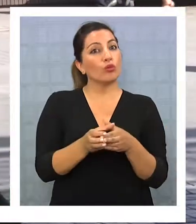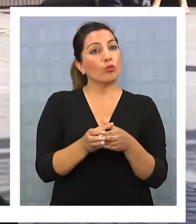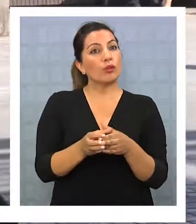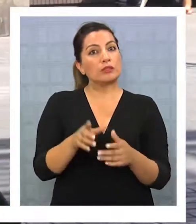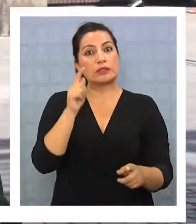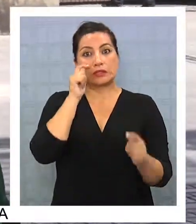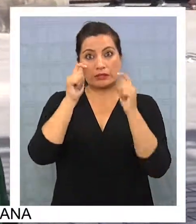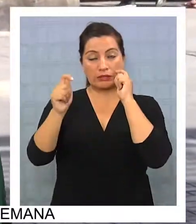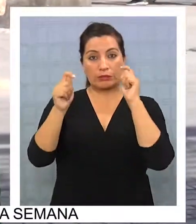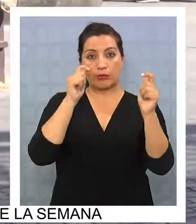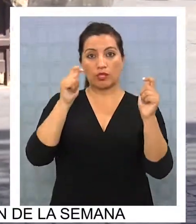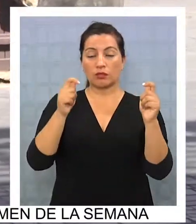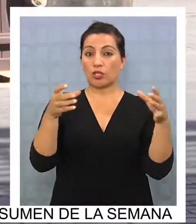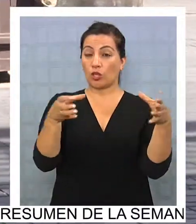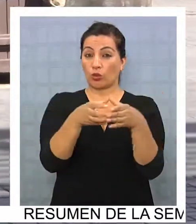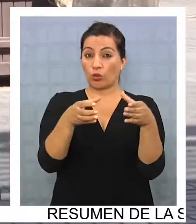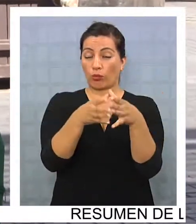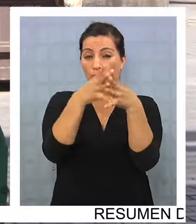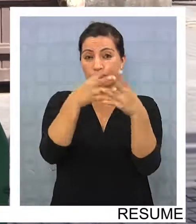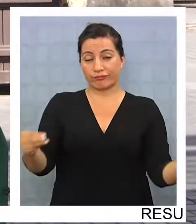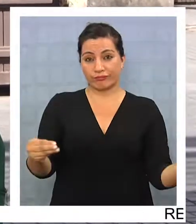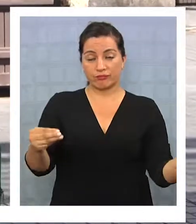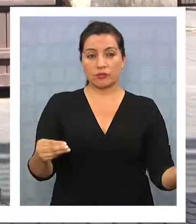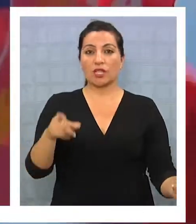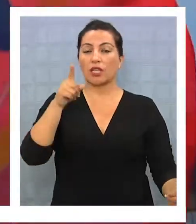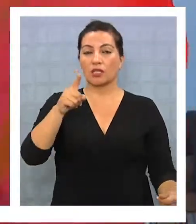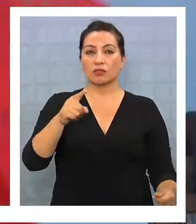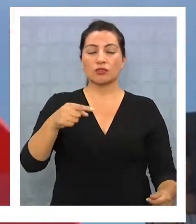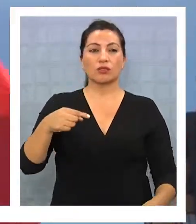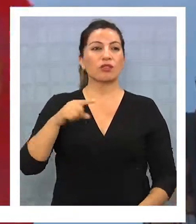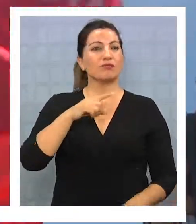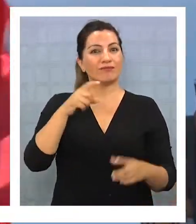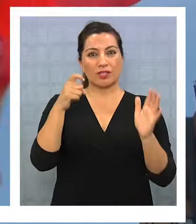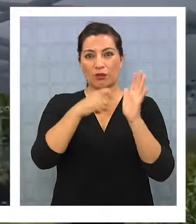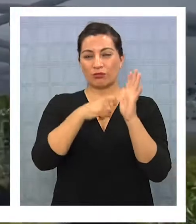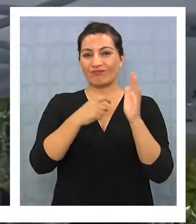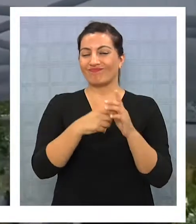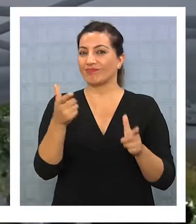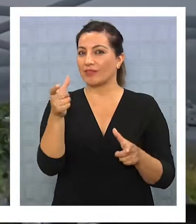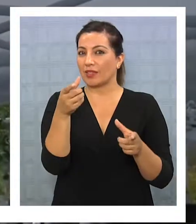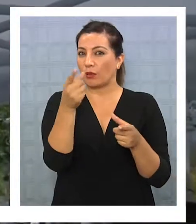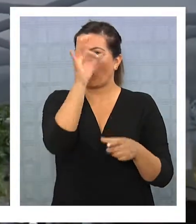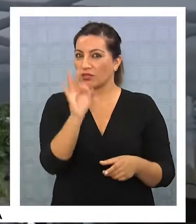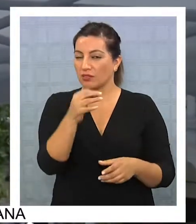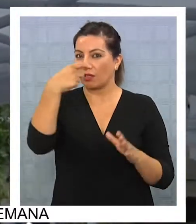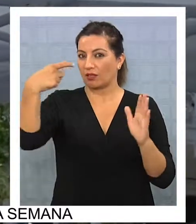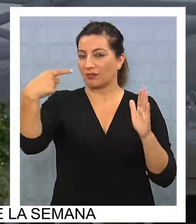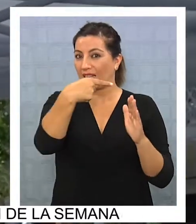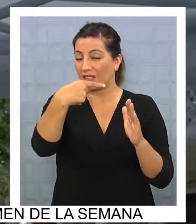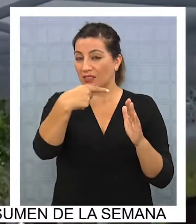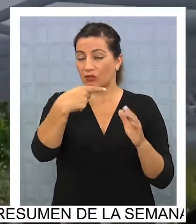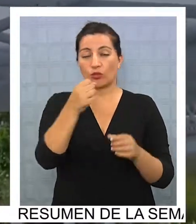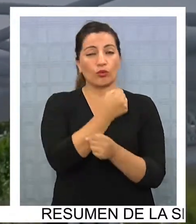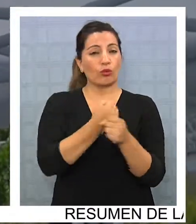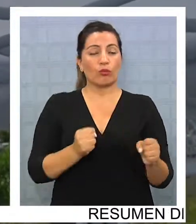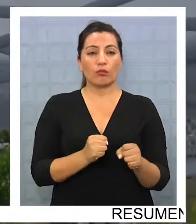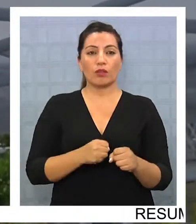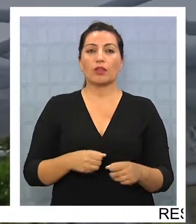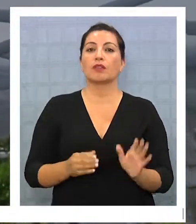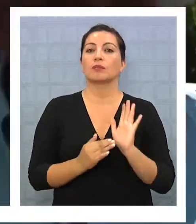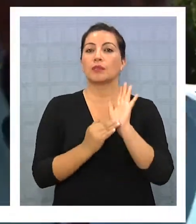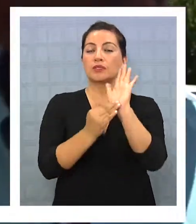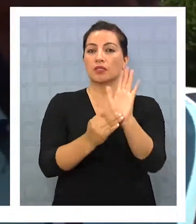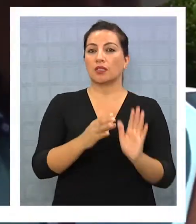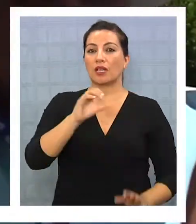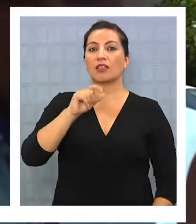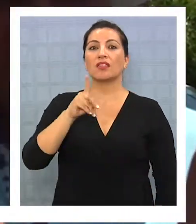corren un claro riesgo de ser disueltos. Con resultados negativos, no se podría optar al financiamiento gubernamental ni